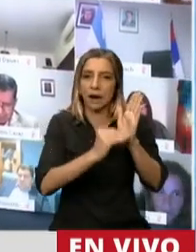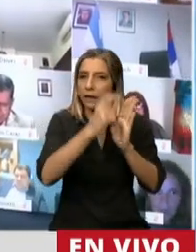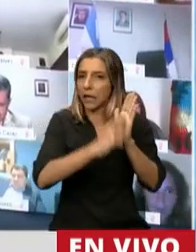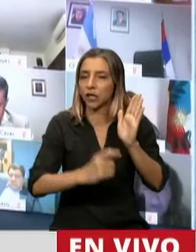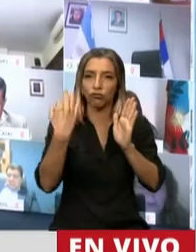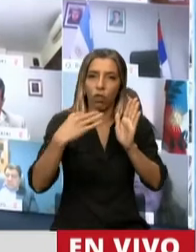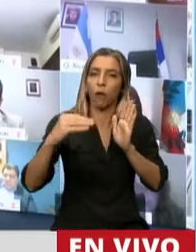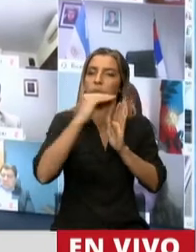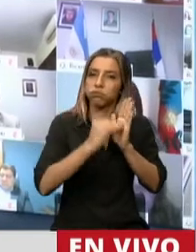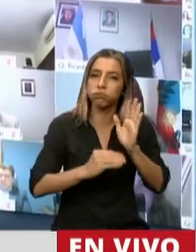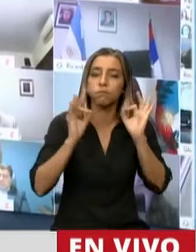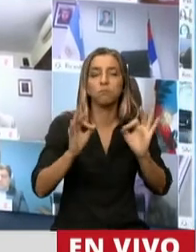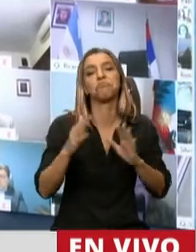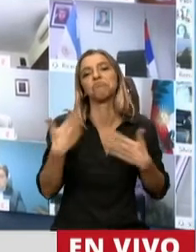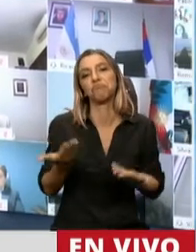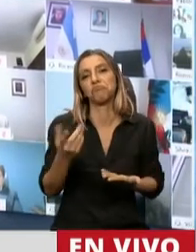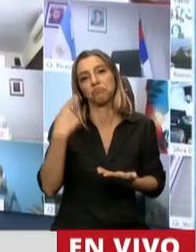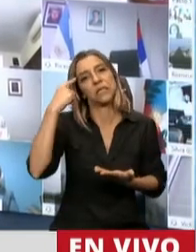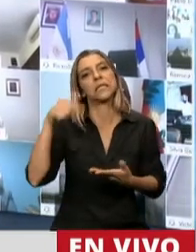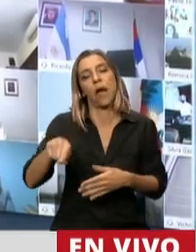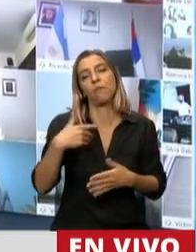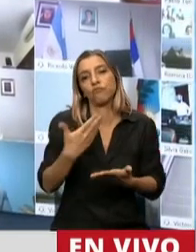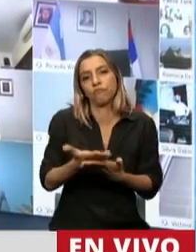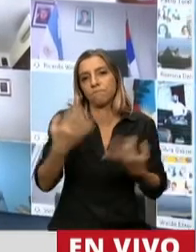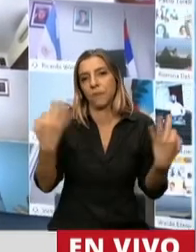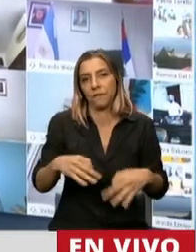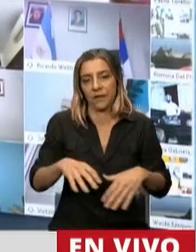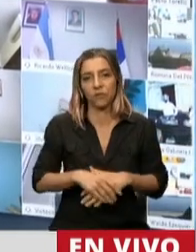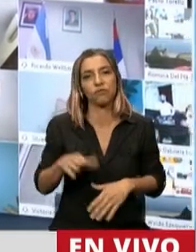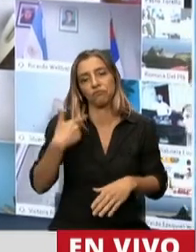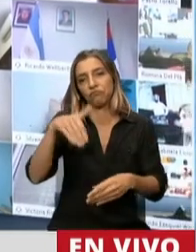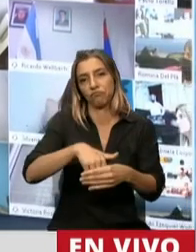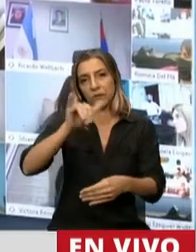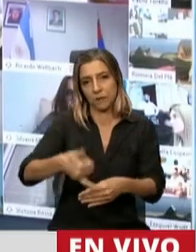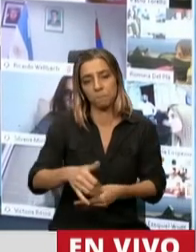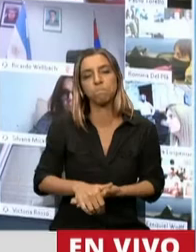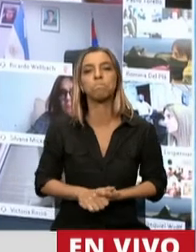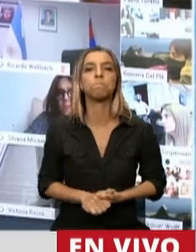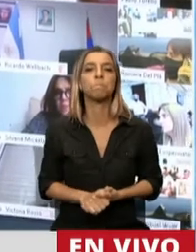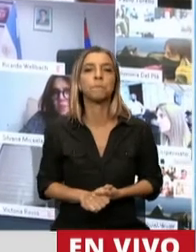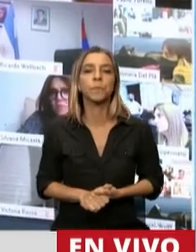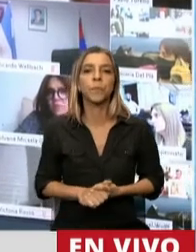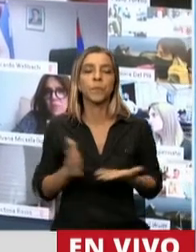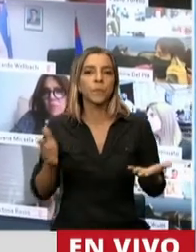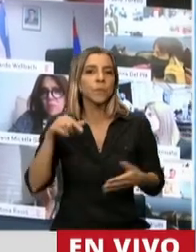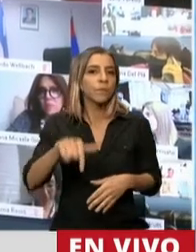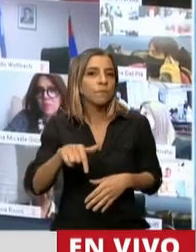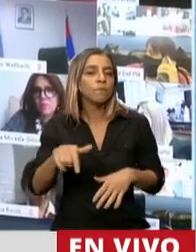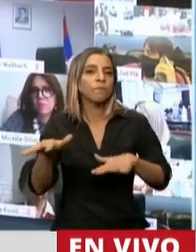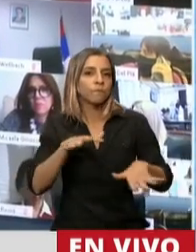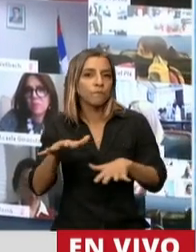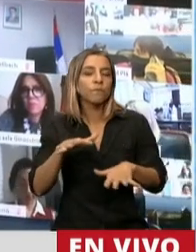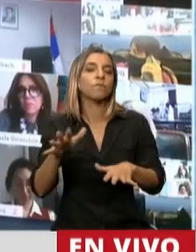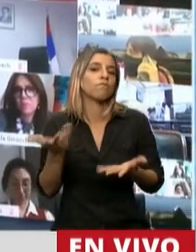le demos el voto favorable y aprobemos lo que viene del Senado. Este es un mercado de